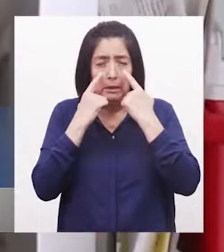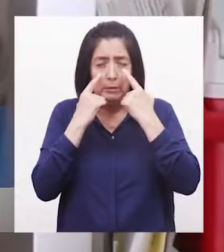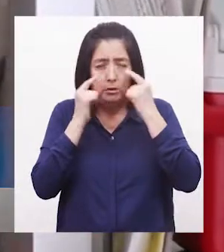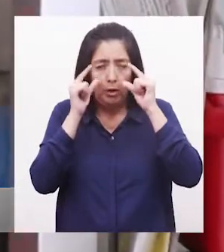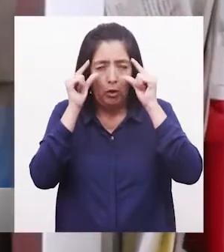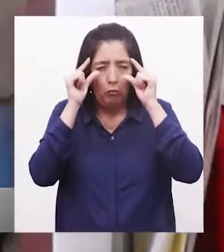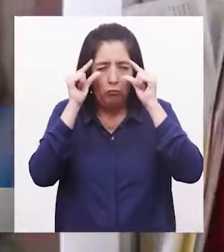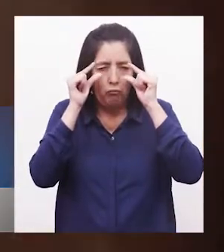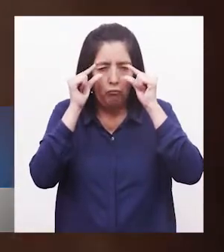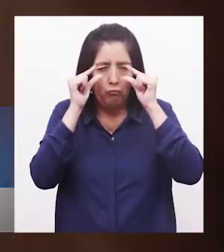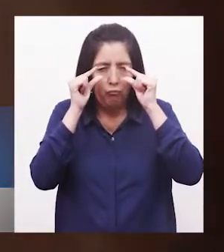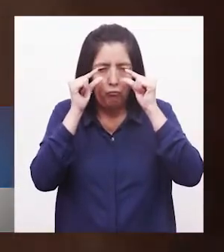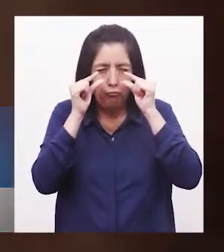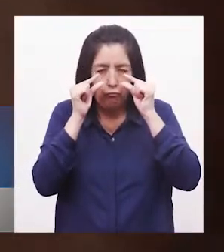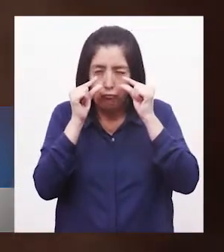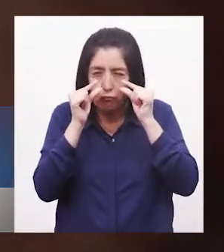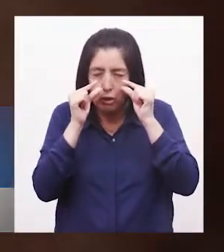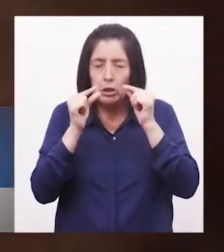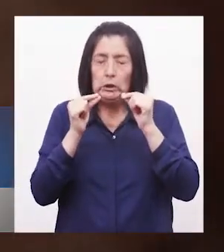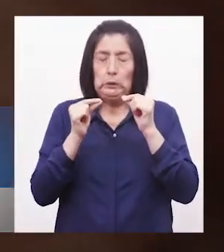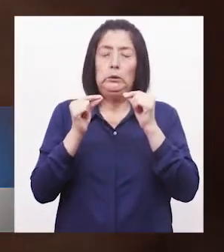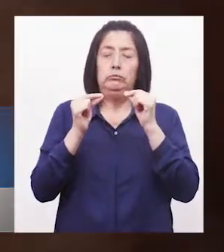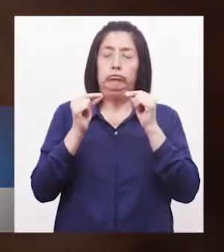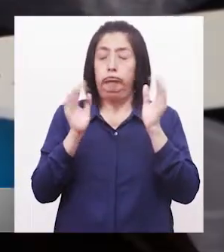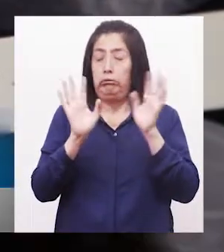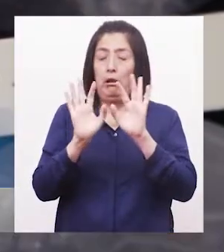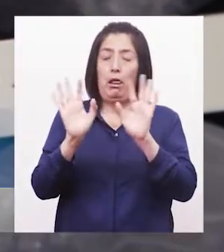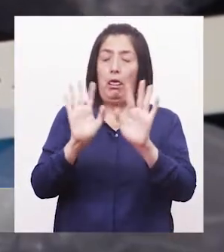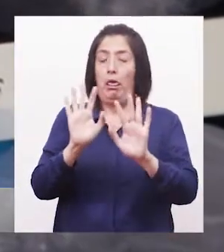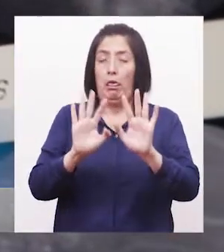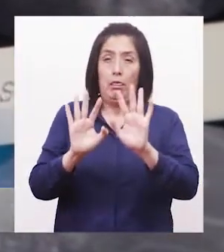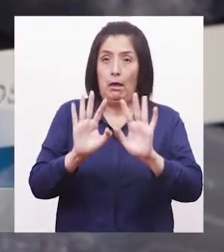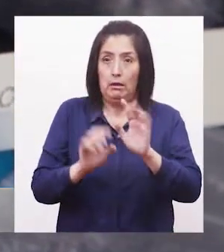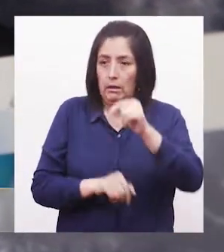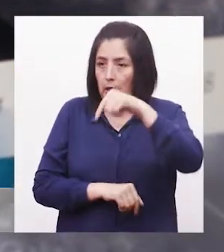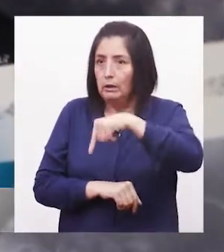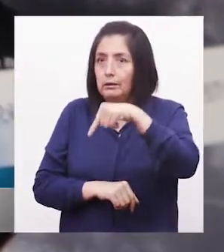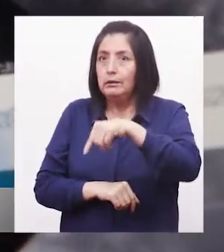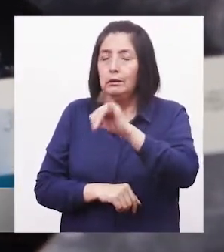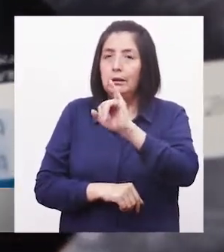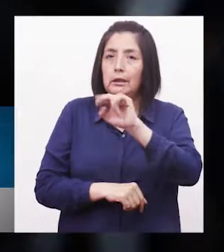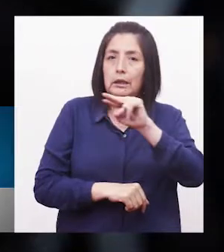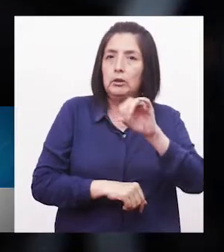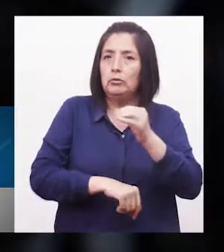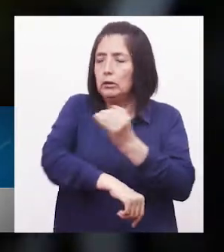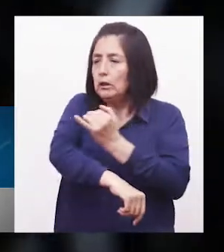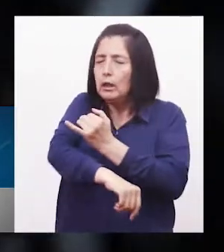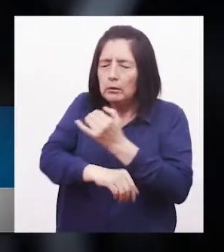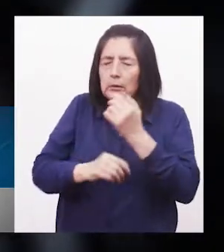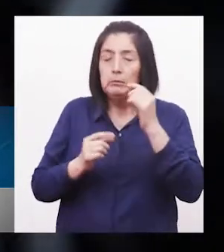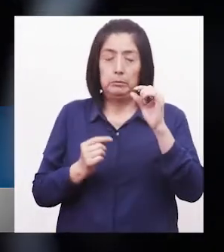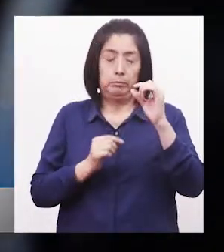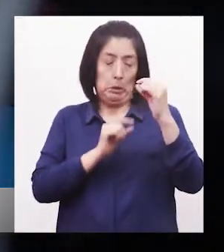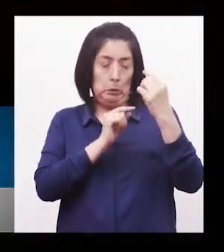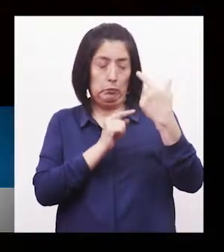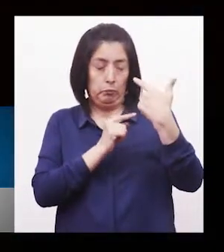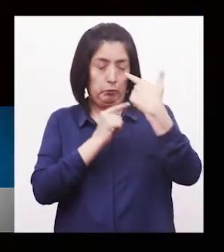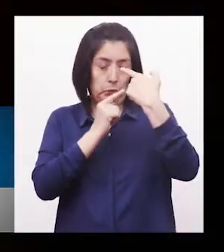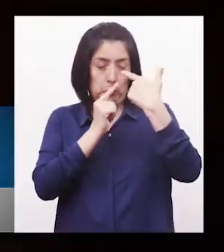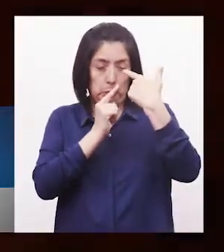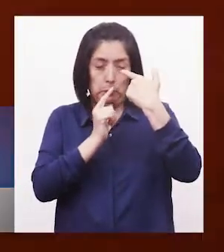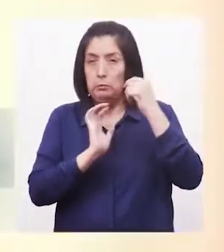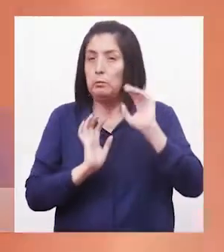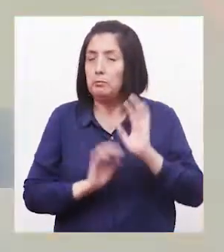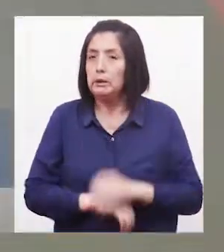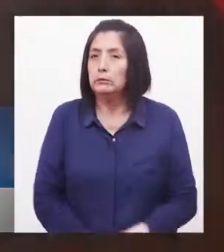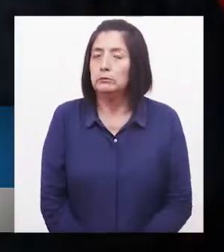bajar poquito Y me quedé ciego No veía nada Y acá en el lino Me ponieron radio láser Y me operaron la